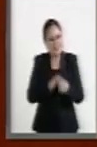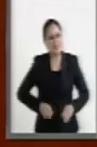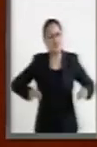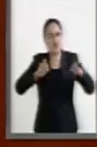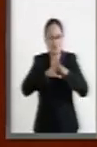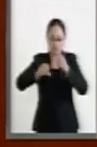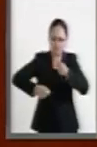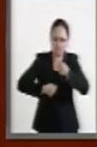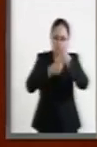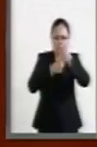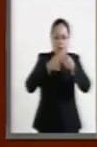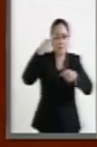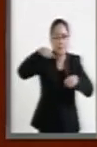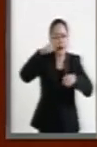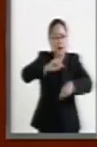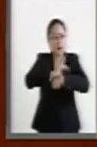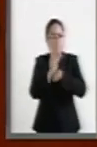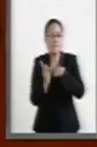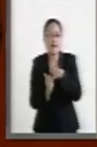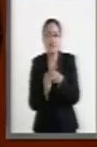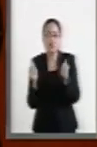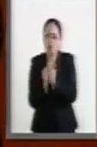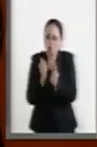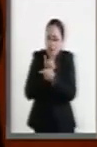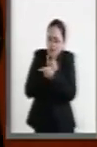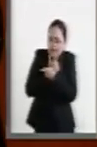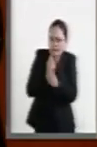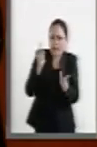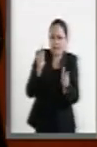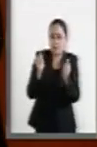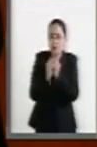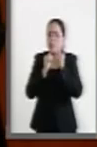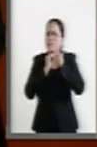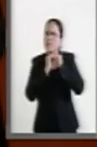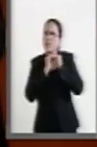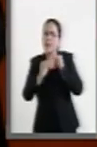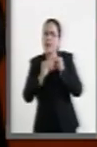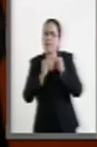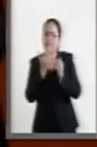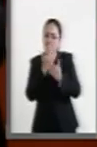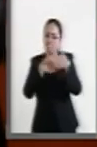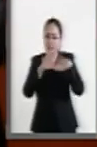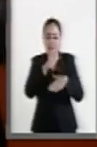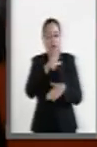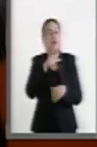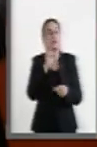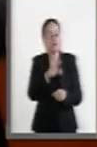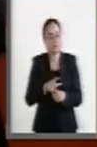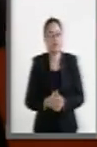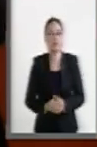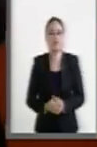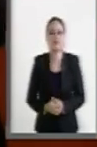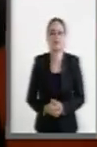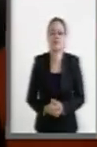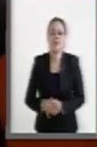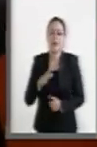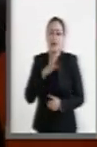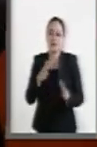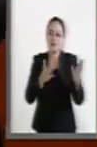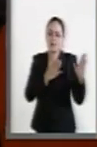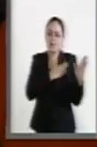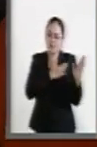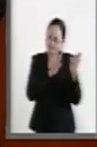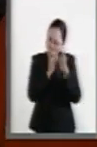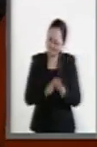para construir un país con más libertades, equidad y prosperidad. Hay un compromiso muy